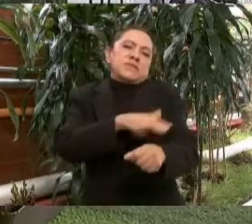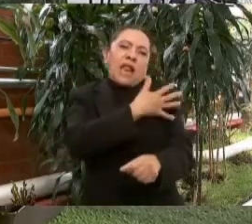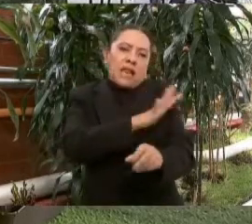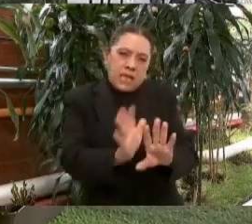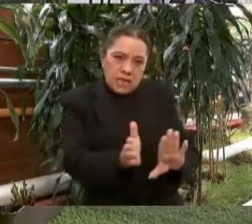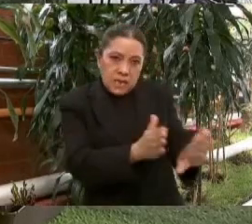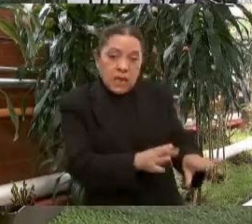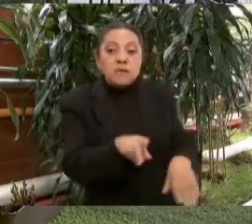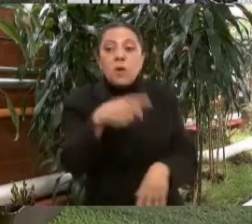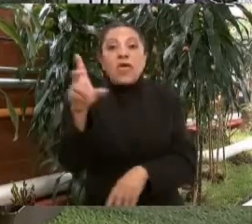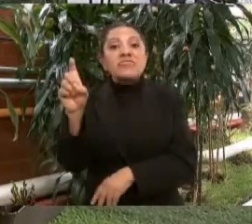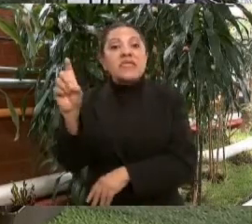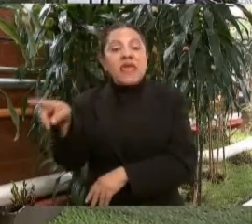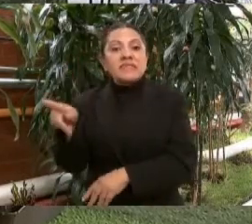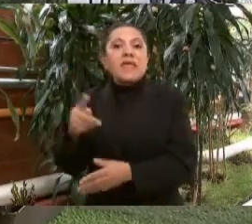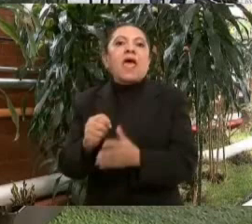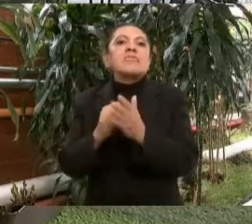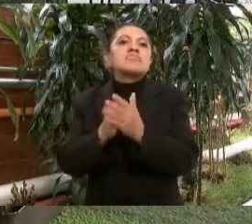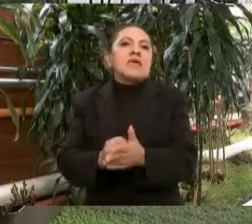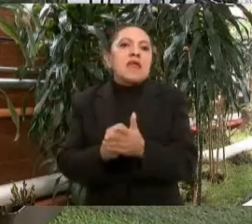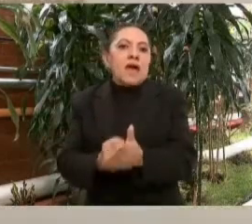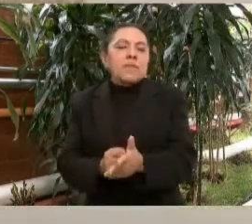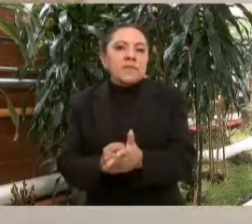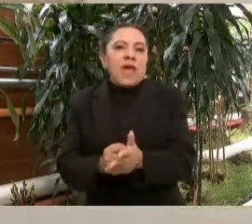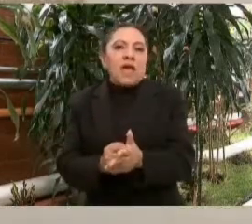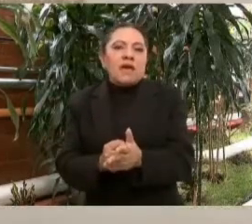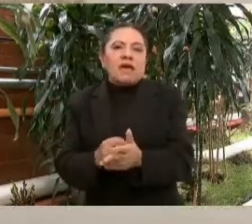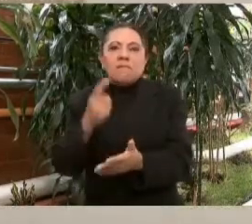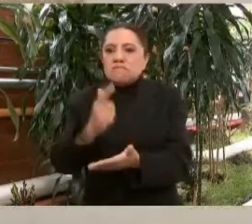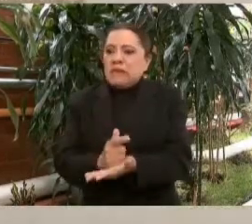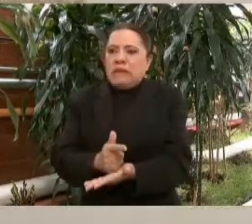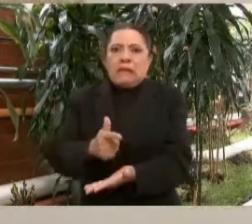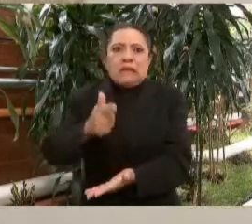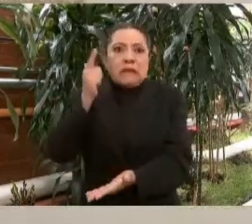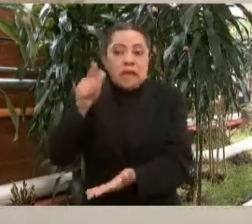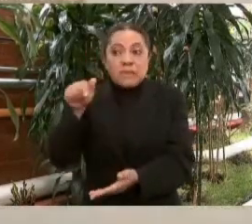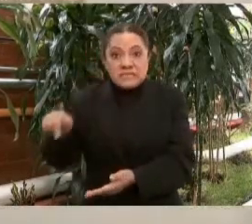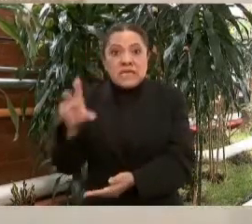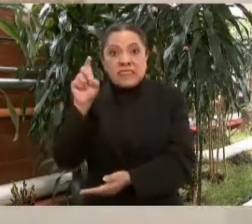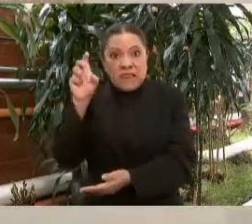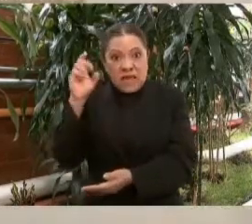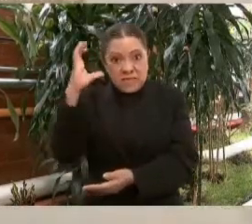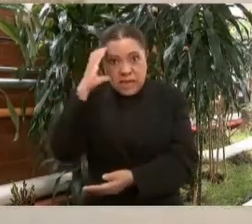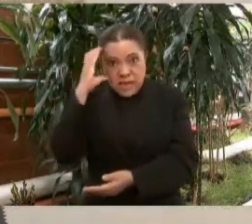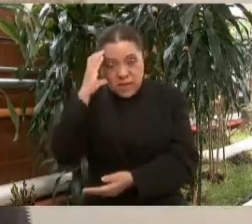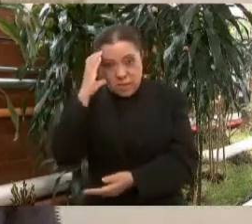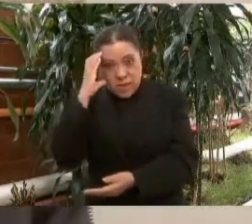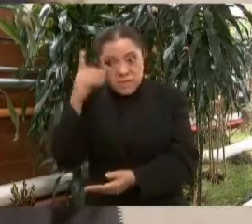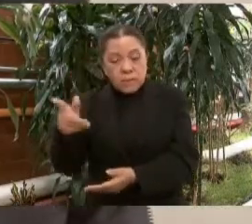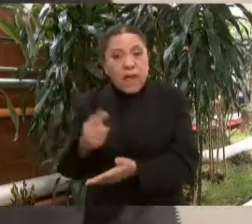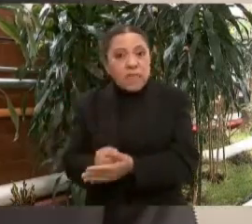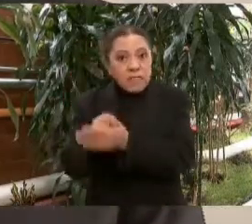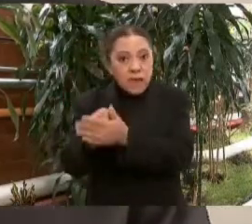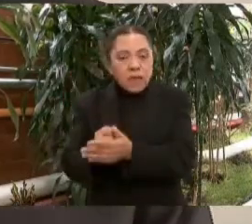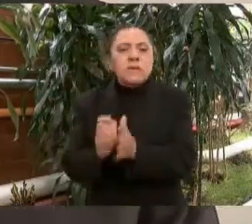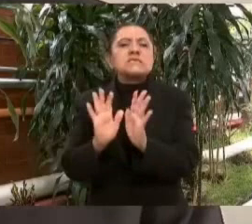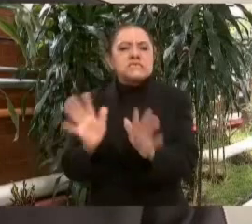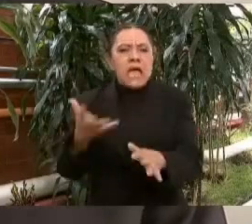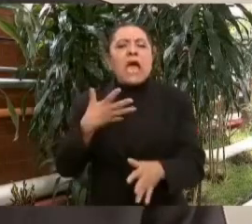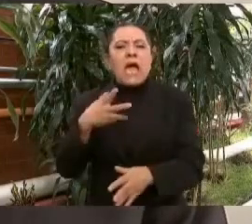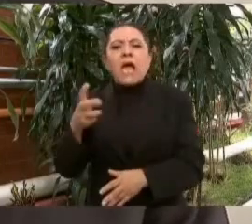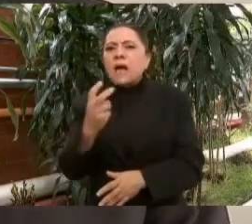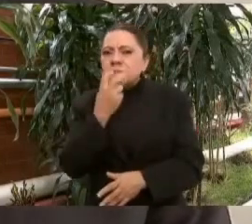para terapia intensiva, las 30 de terapia intensiva con sus ventiladores,